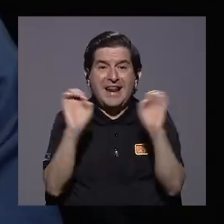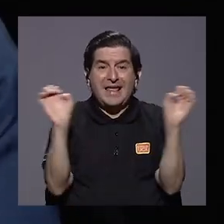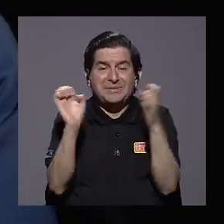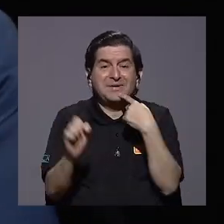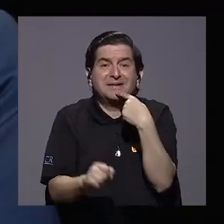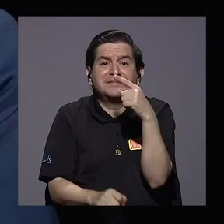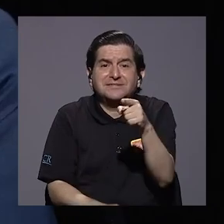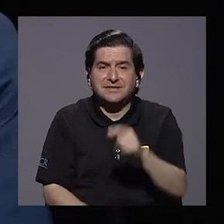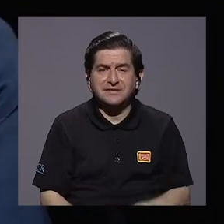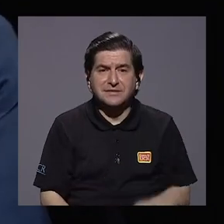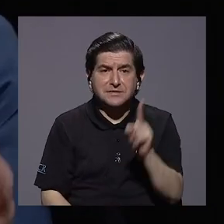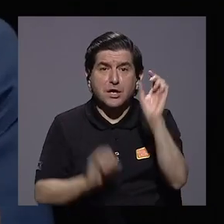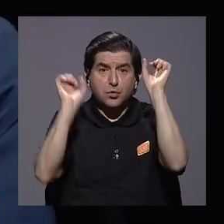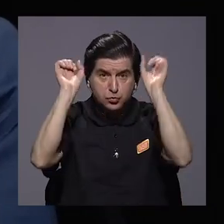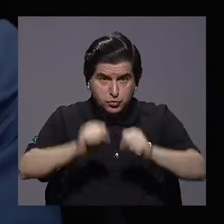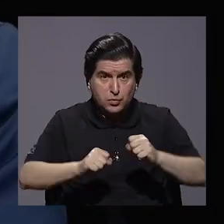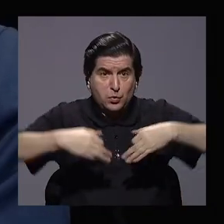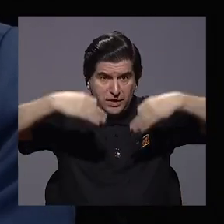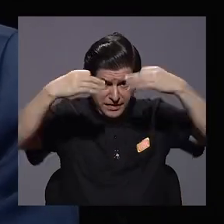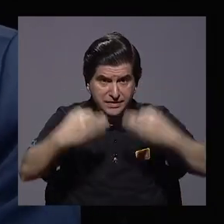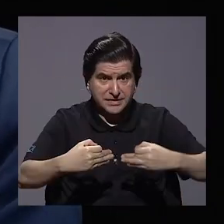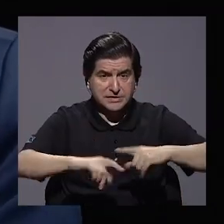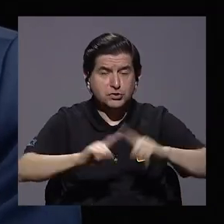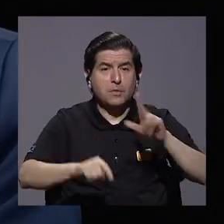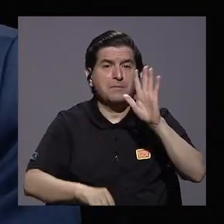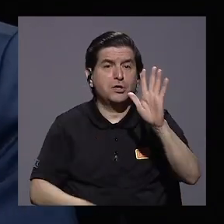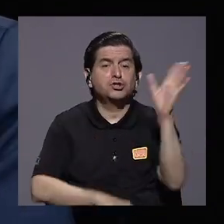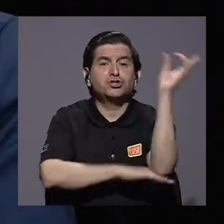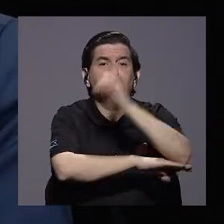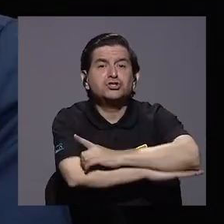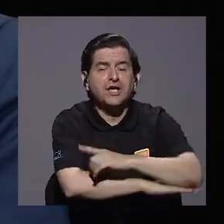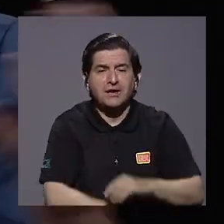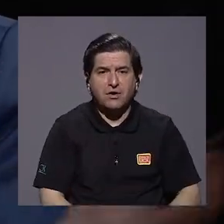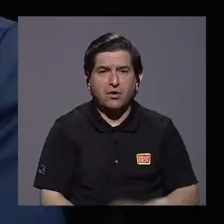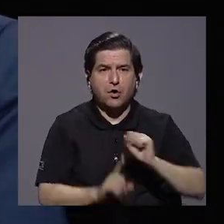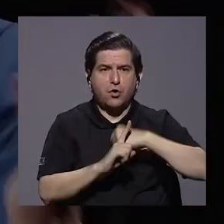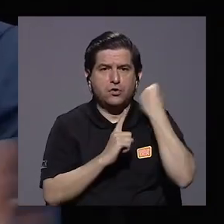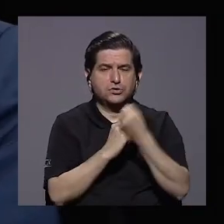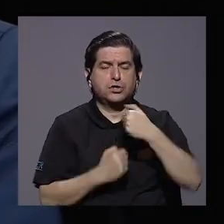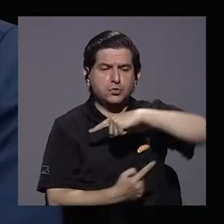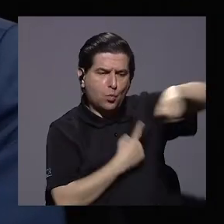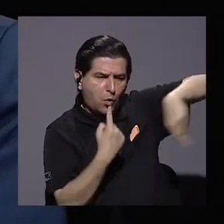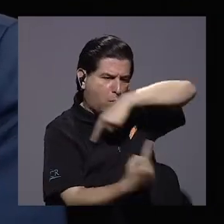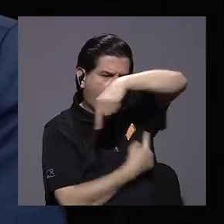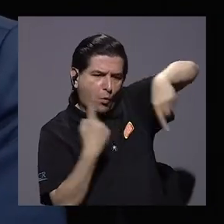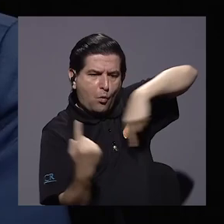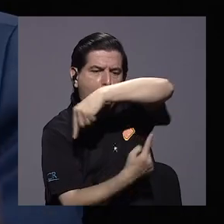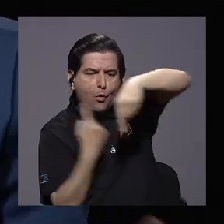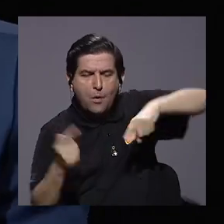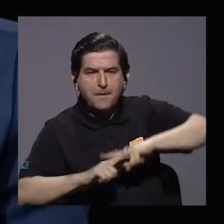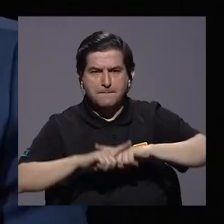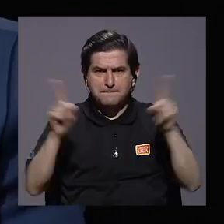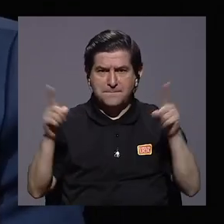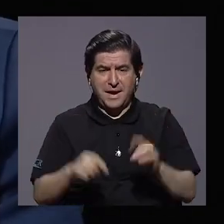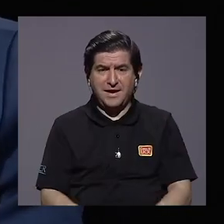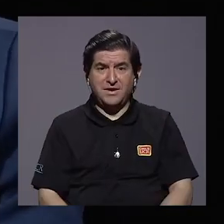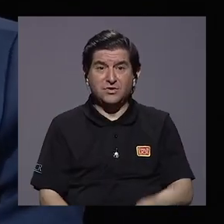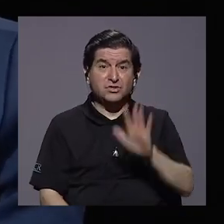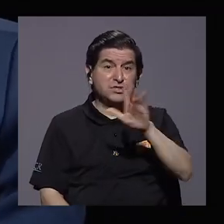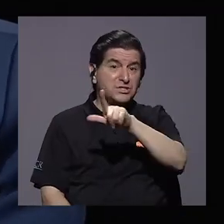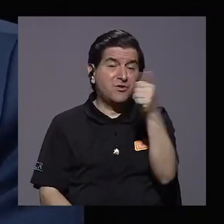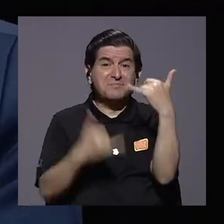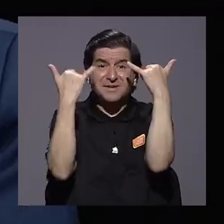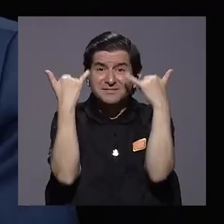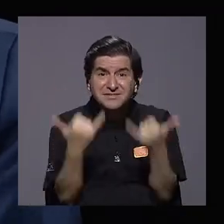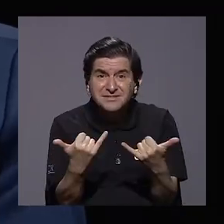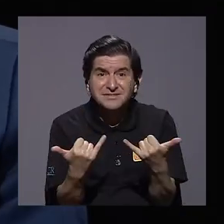dice a usted que usted puede tomar estas medidas, pero por cinco días, por un estado, digamos, de un huracán y una emergencia, pero estamos a cinco meses, ya